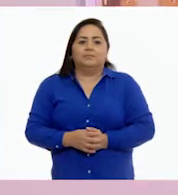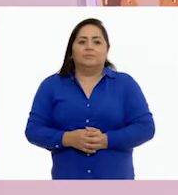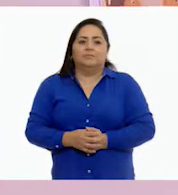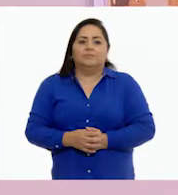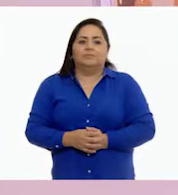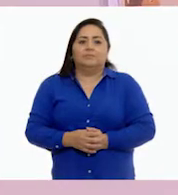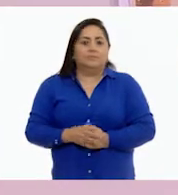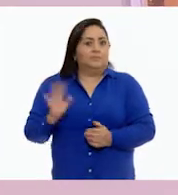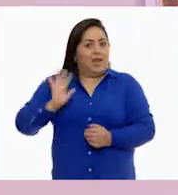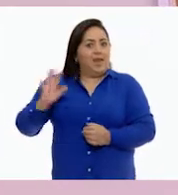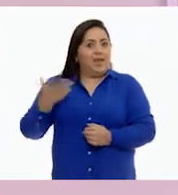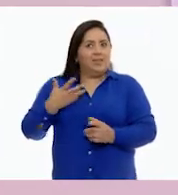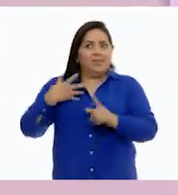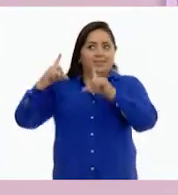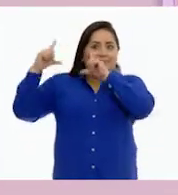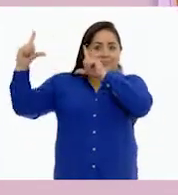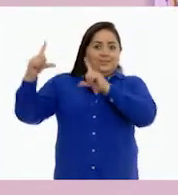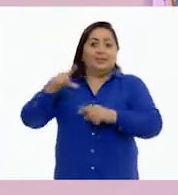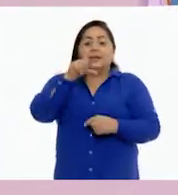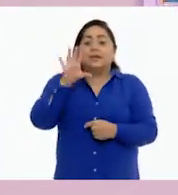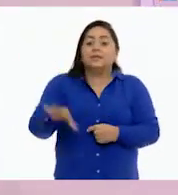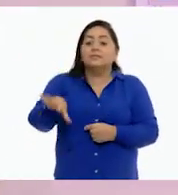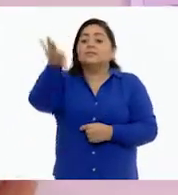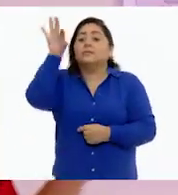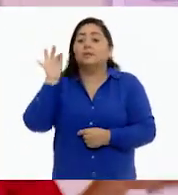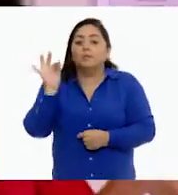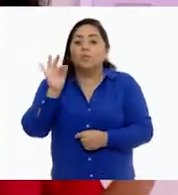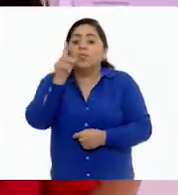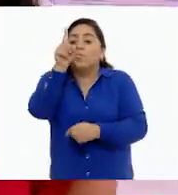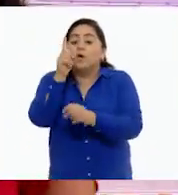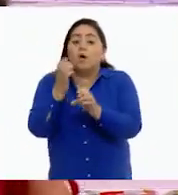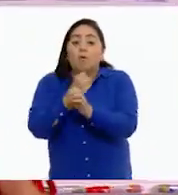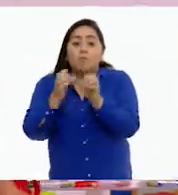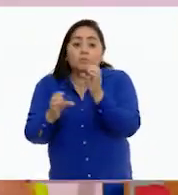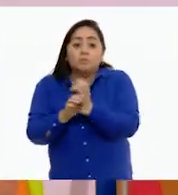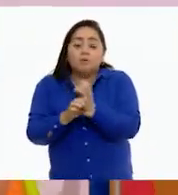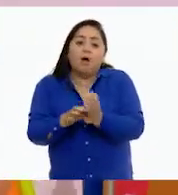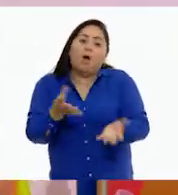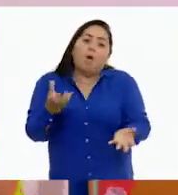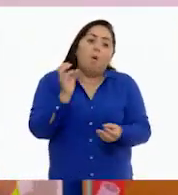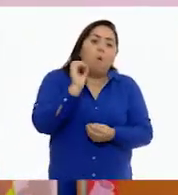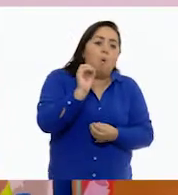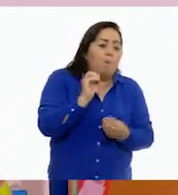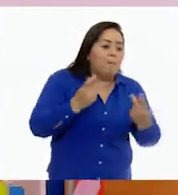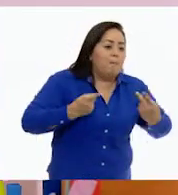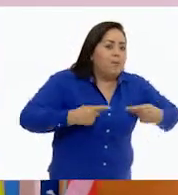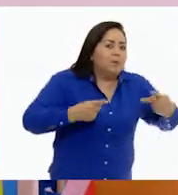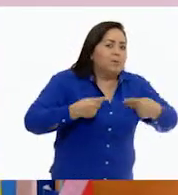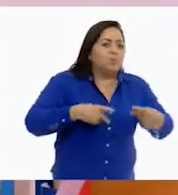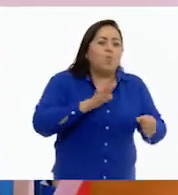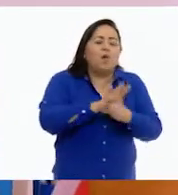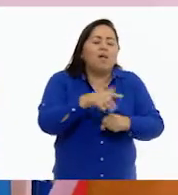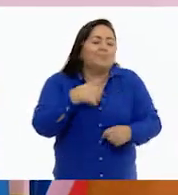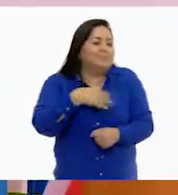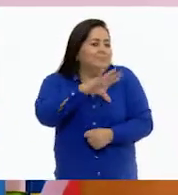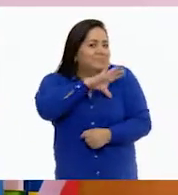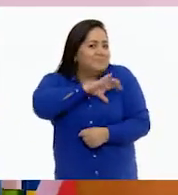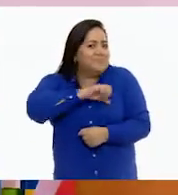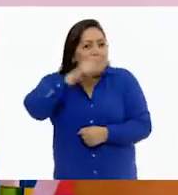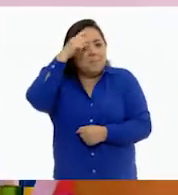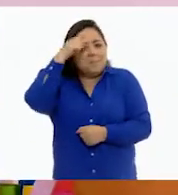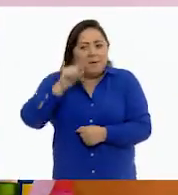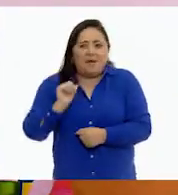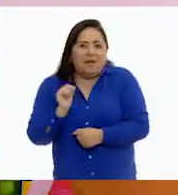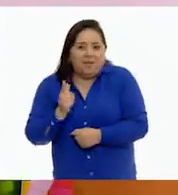Ya tenemos. Elegir, seleccionar una cosa o a una persona de nuestra preferencia para